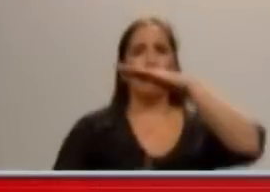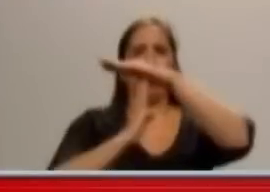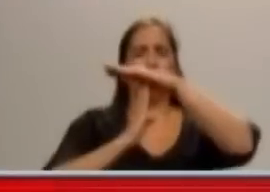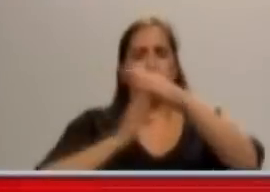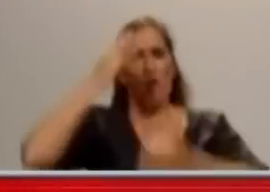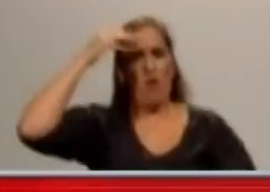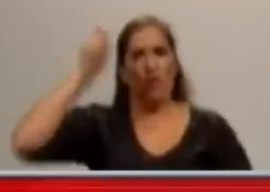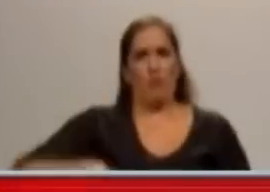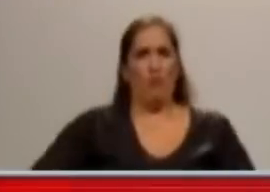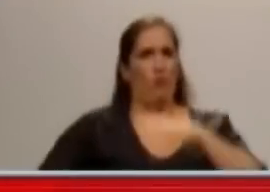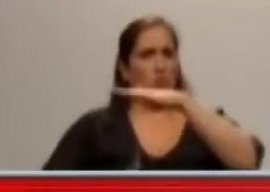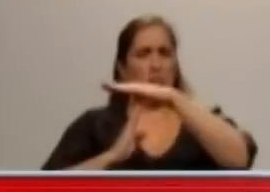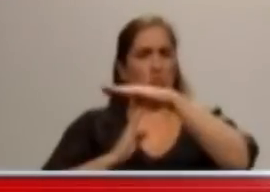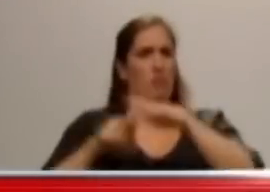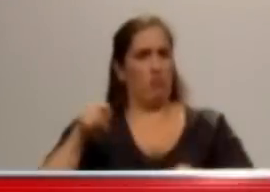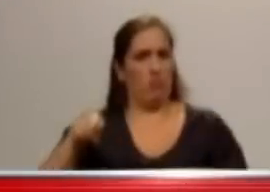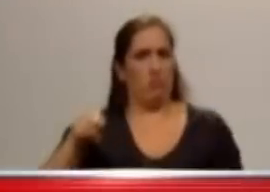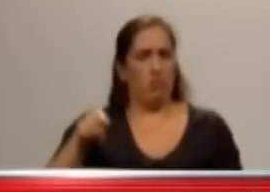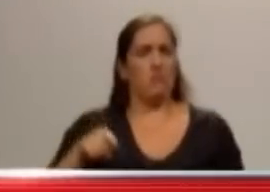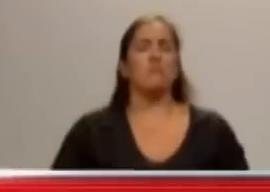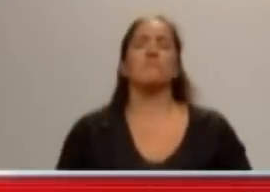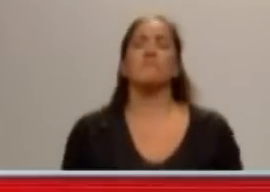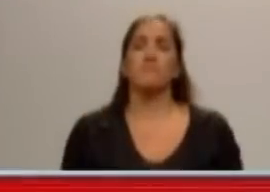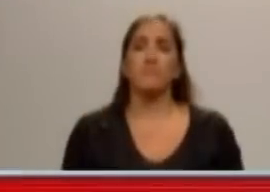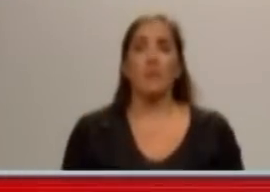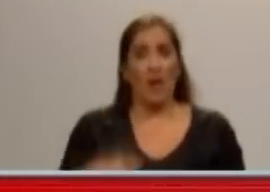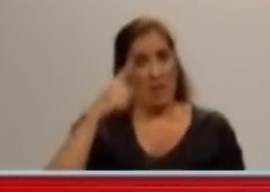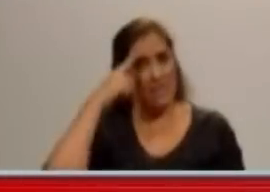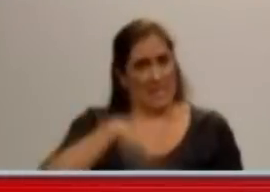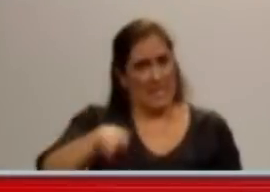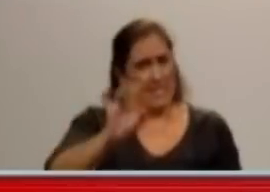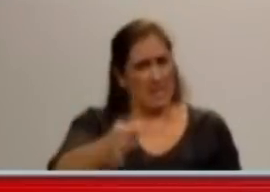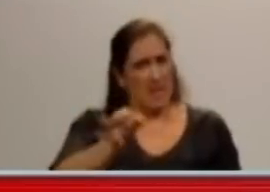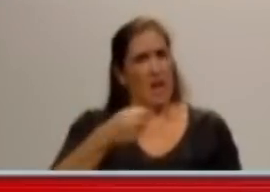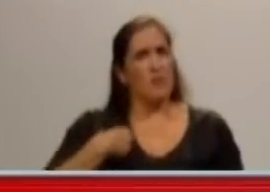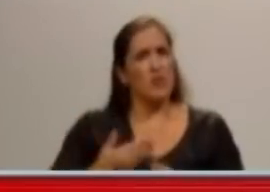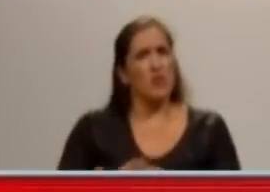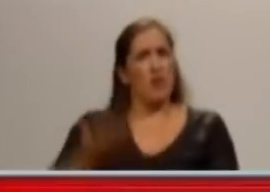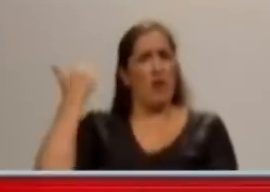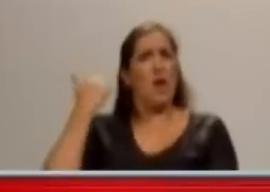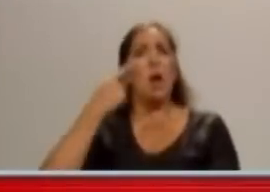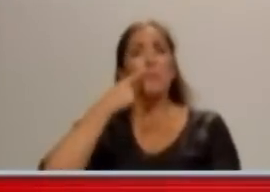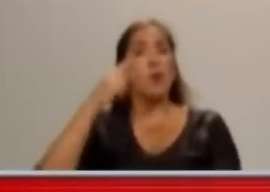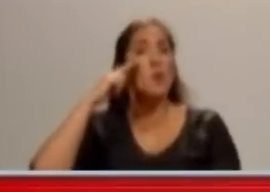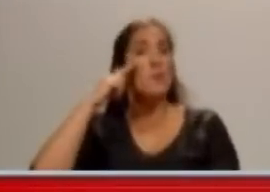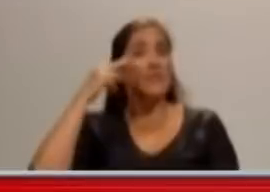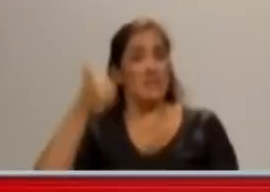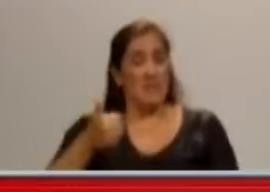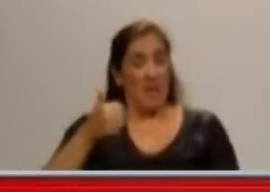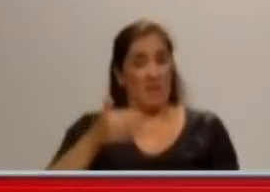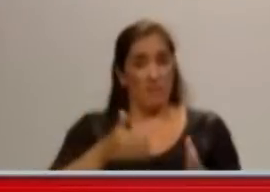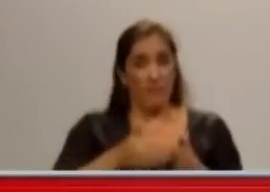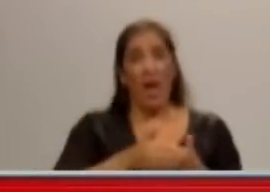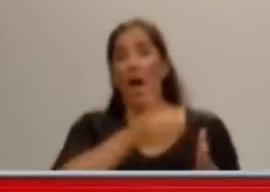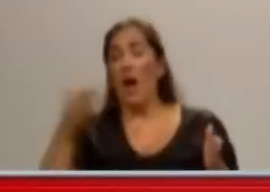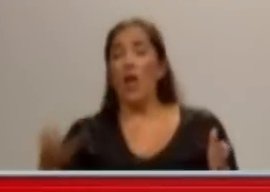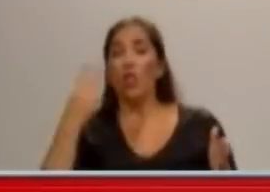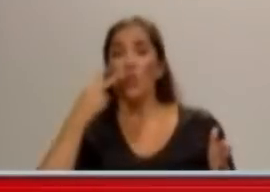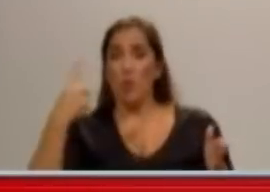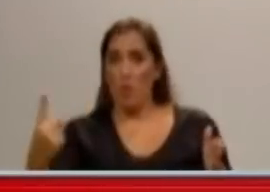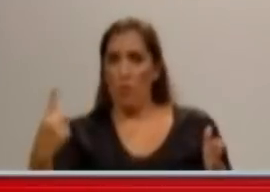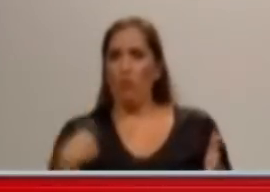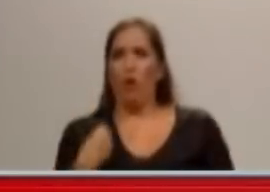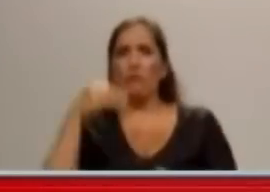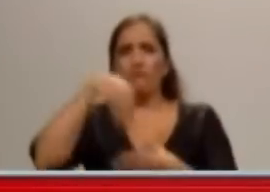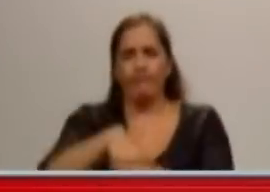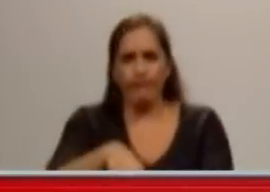Berlín. Así que la verdad que como discurso es lamentable. A mí no me sorprende, te repito, a mí no me sorprende, porque es absolutamente